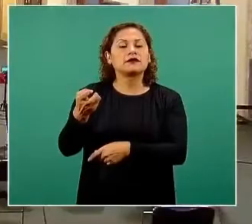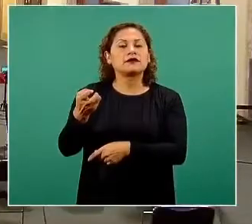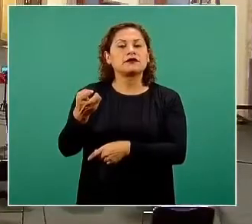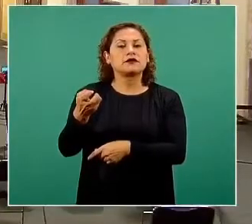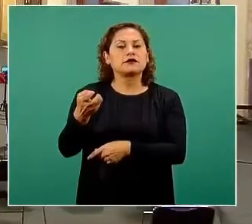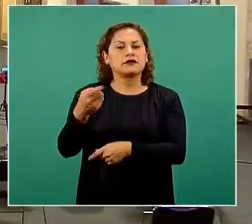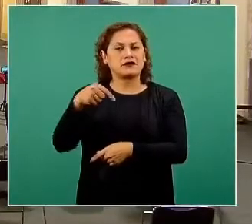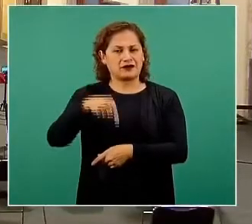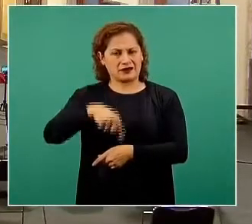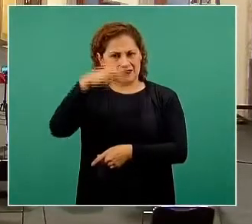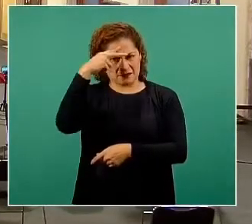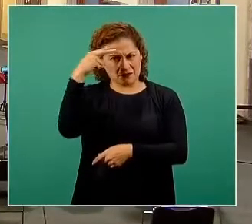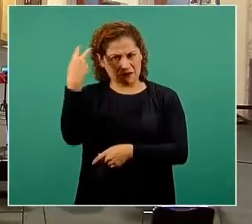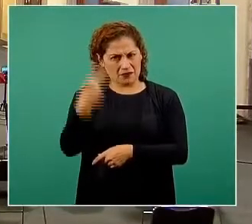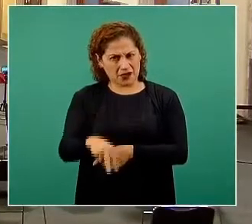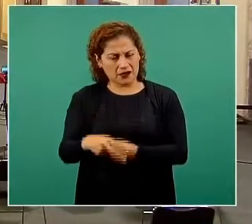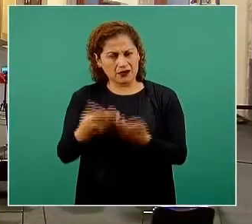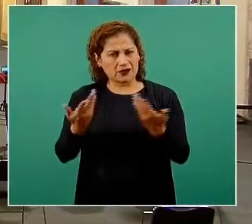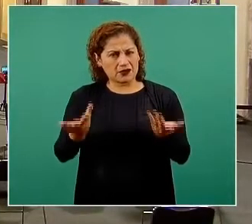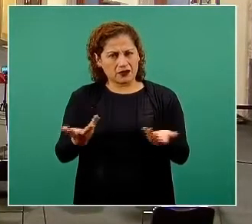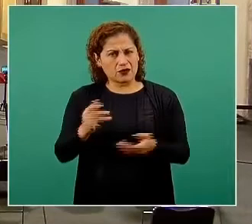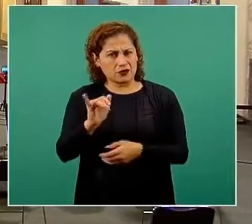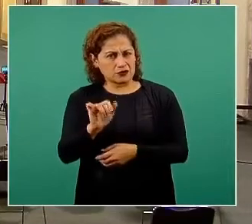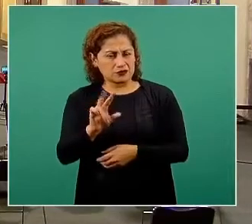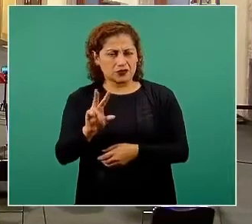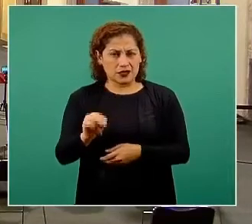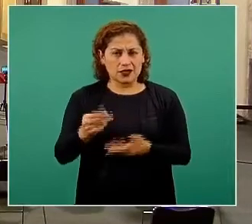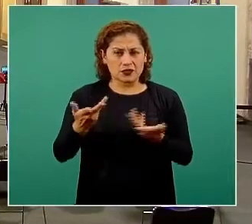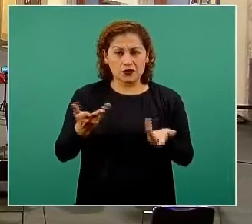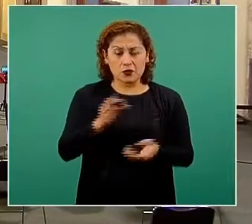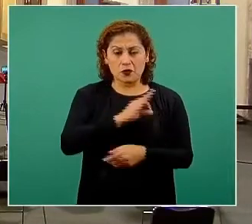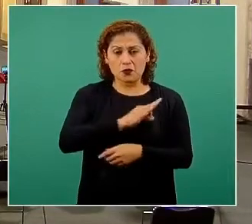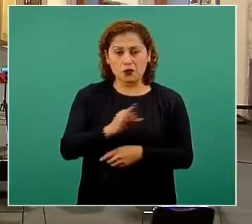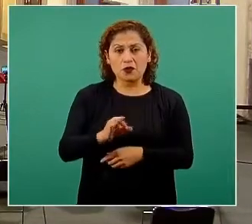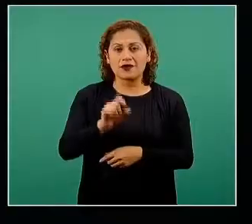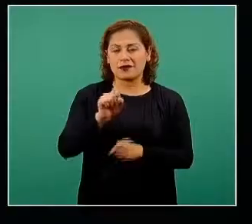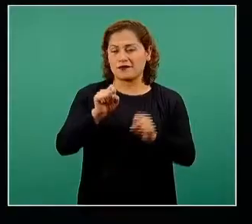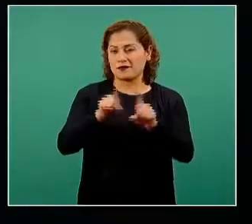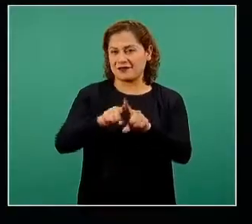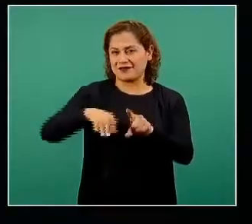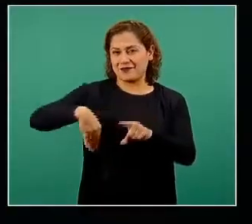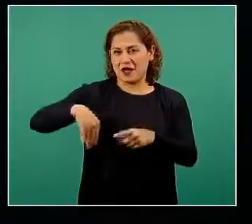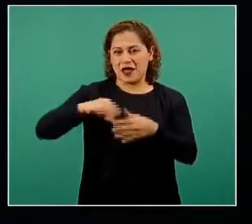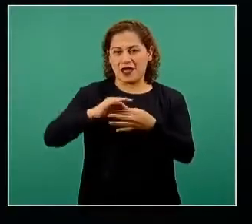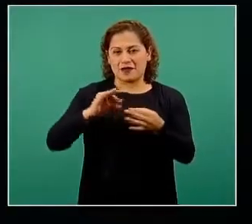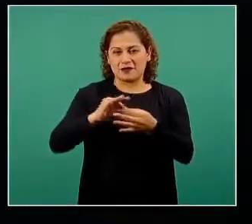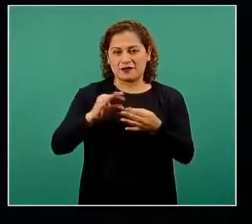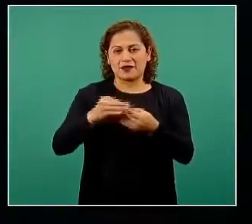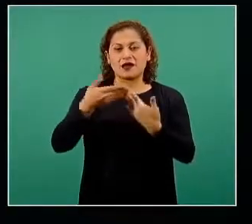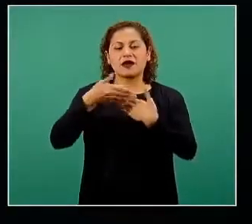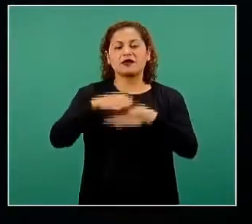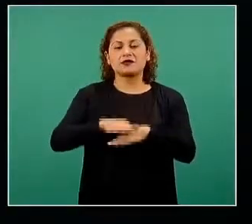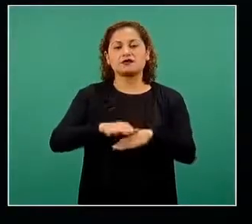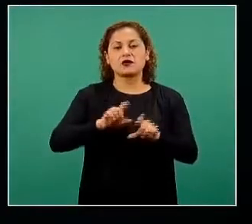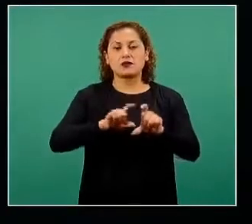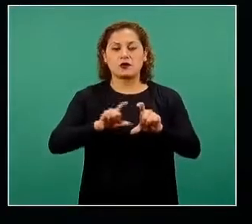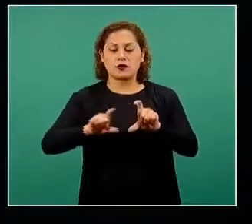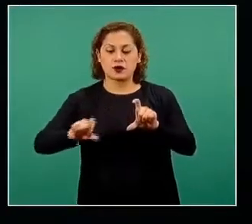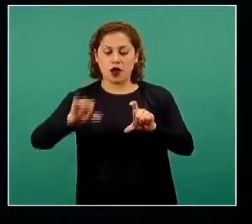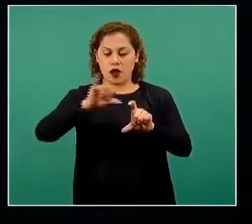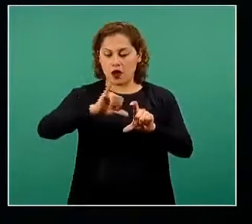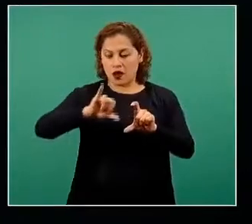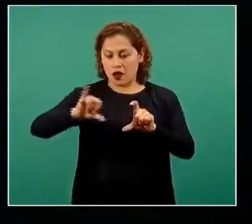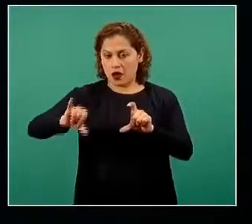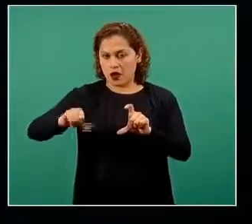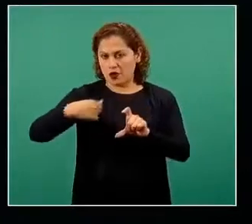sería esta idea en México y sobre todo también un poquito de lo que acabas de mencionar aquí del envasado de vacunas México